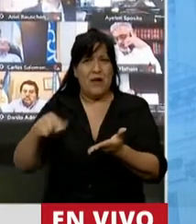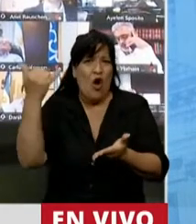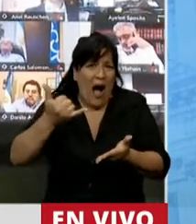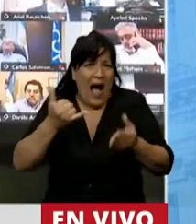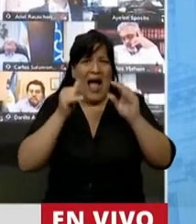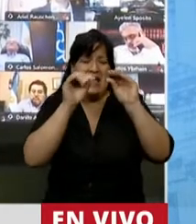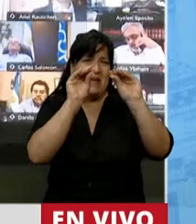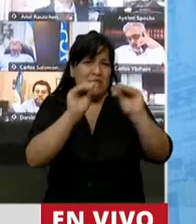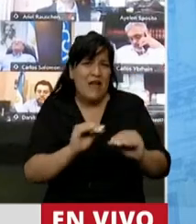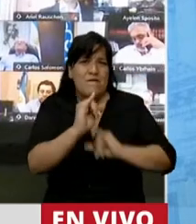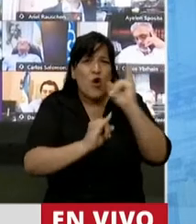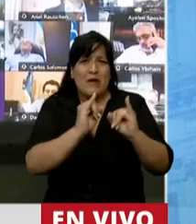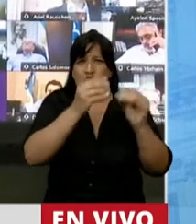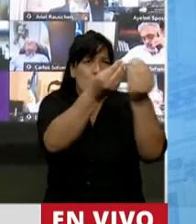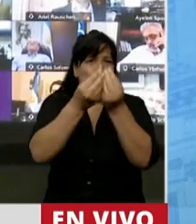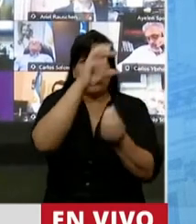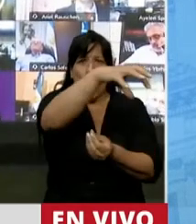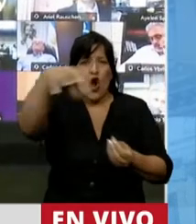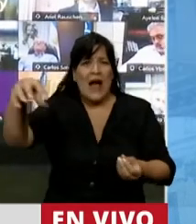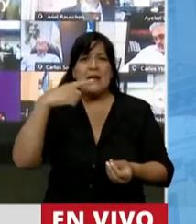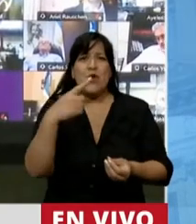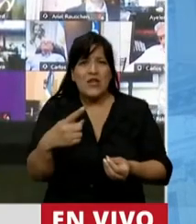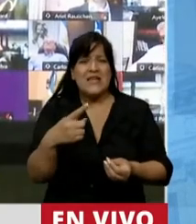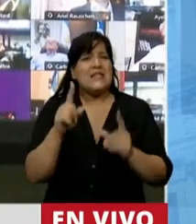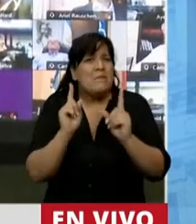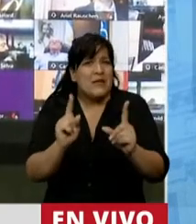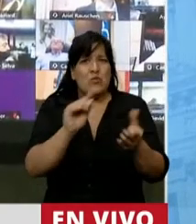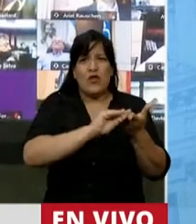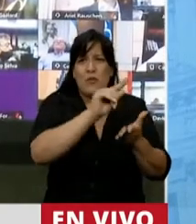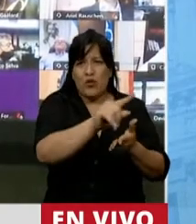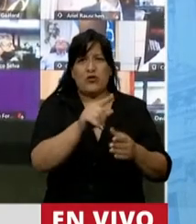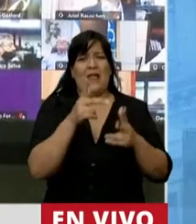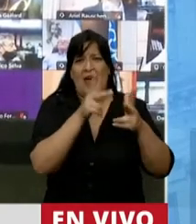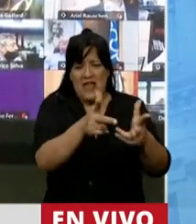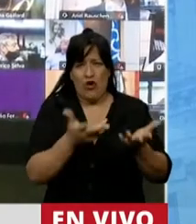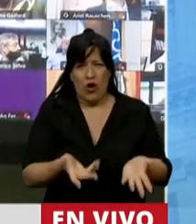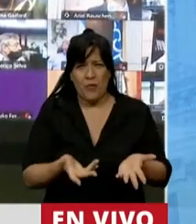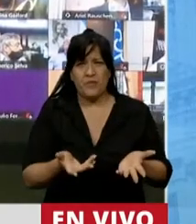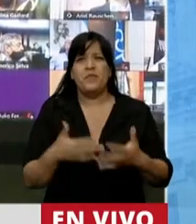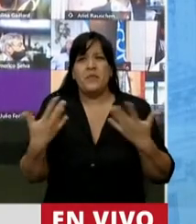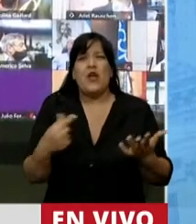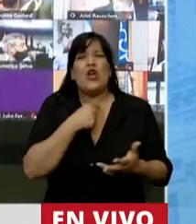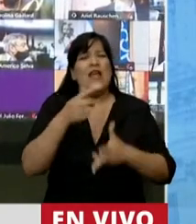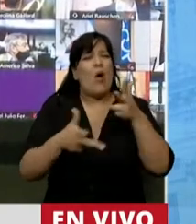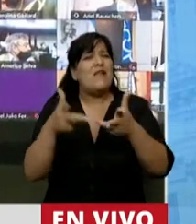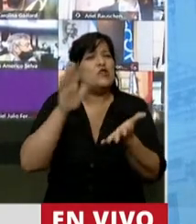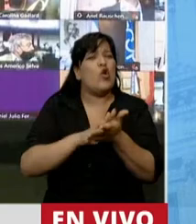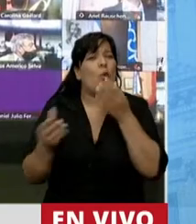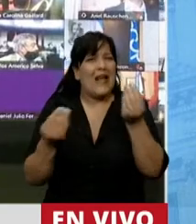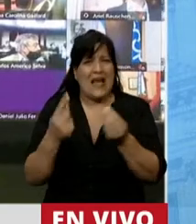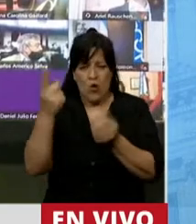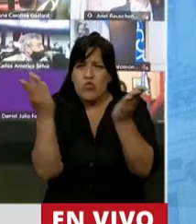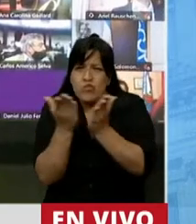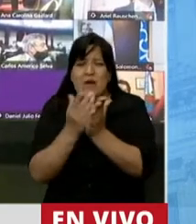datos de muchos organismos que refutan los datos que esa diputada propinante dio. Y me quiero referir a un